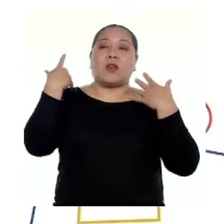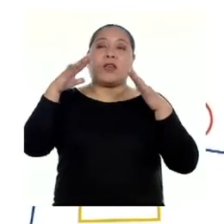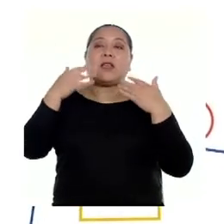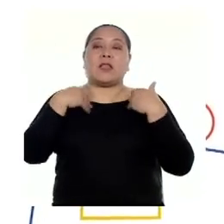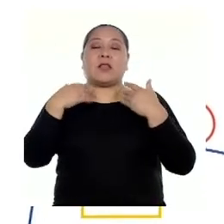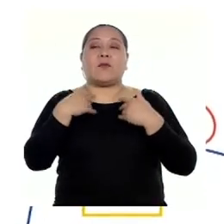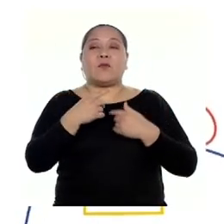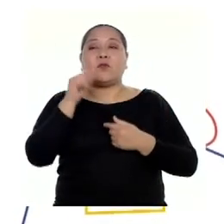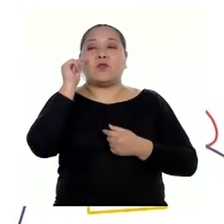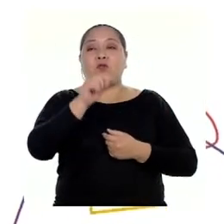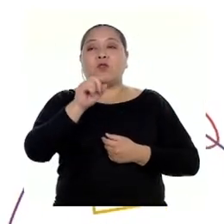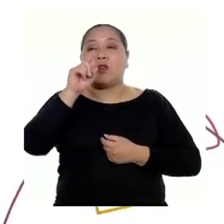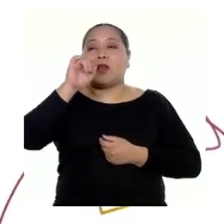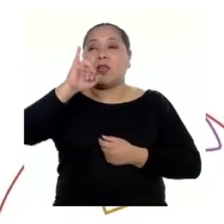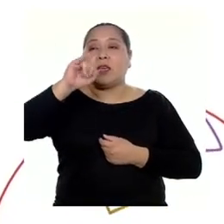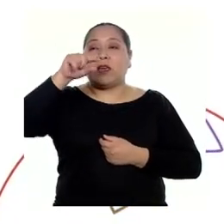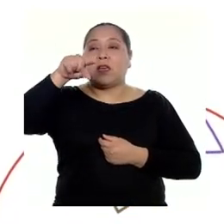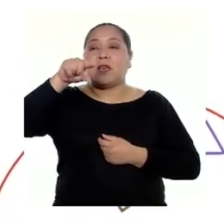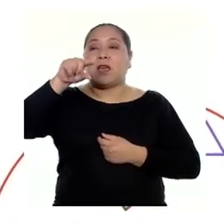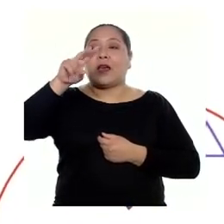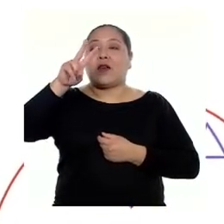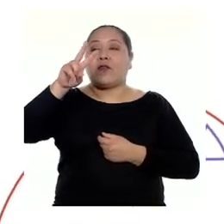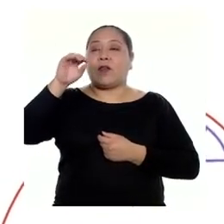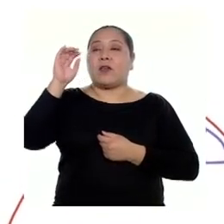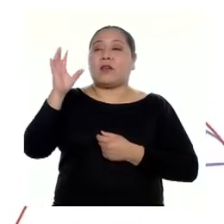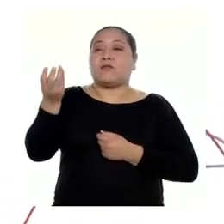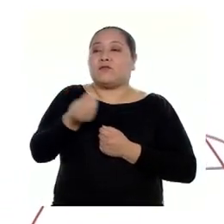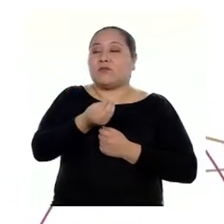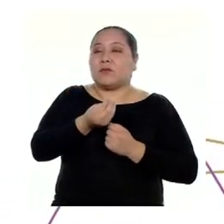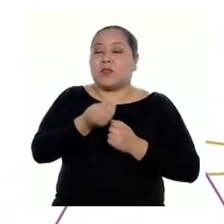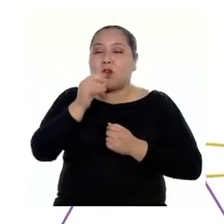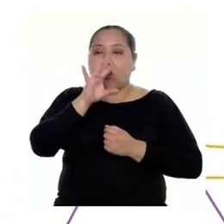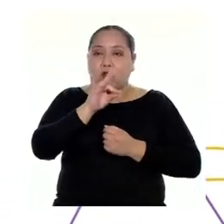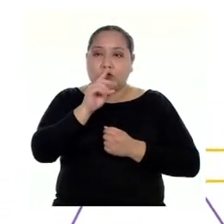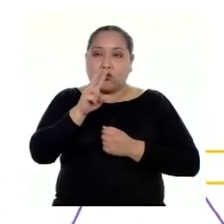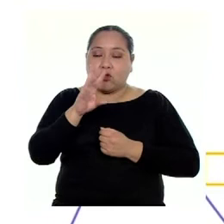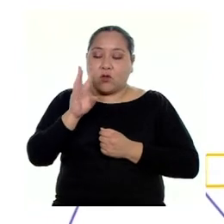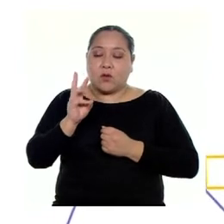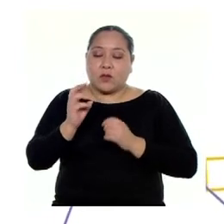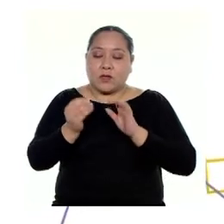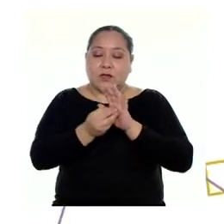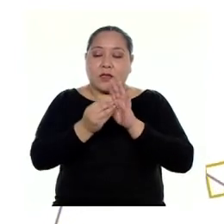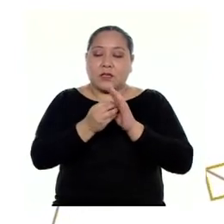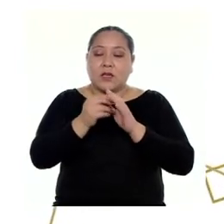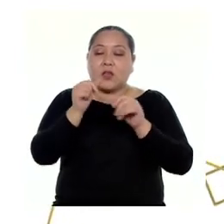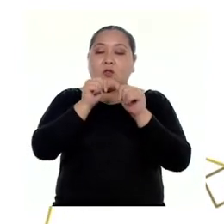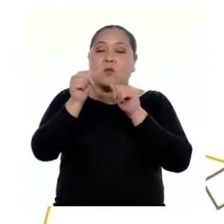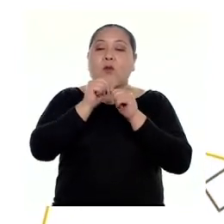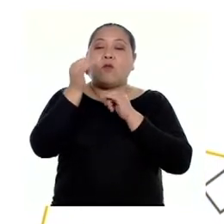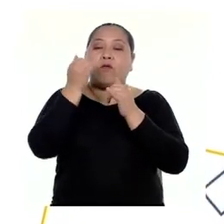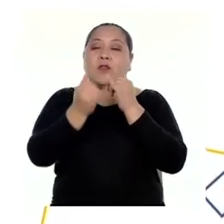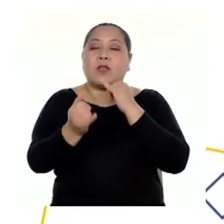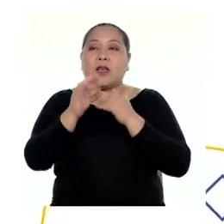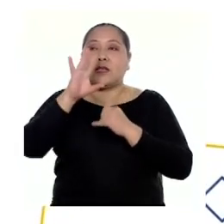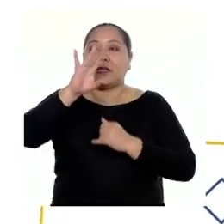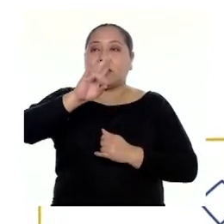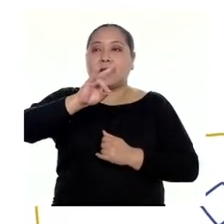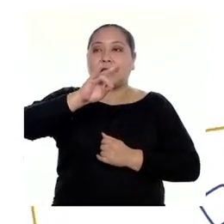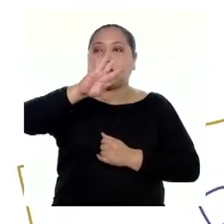tenemos con el IGB incluido, que es 826, nuestro precio final será de